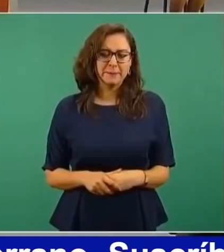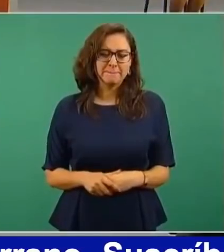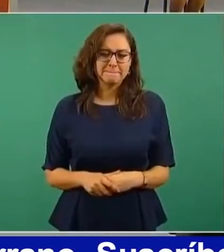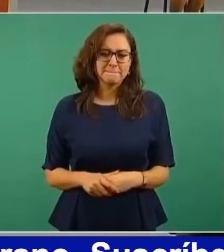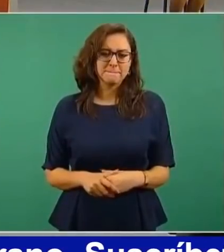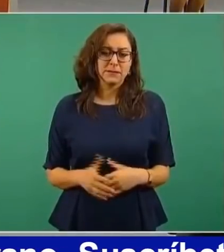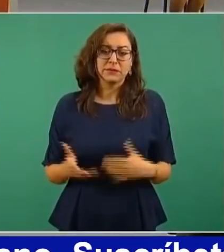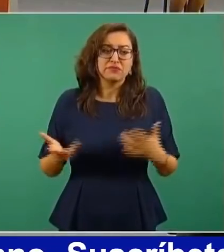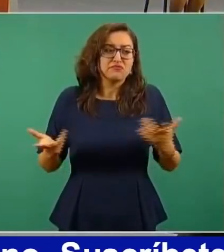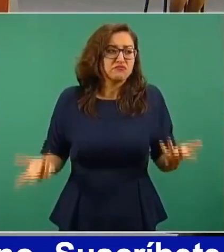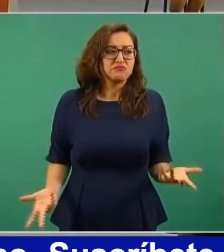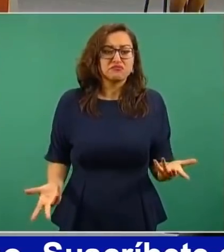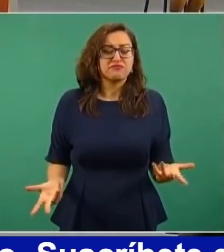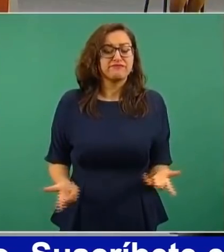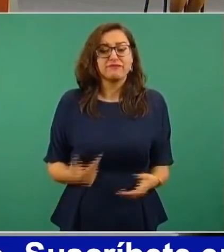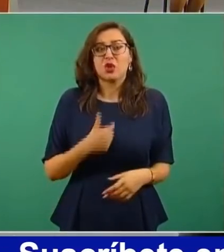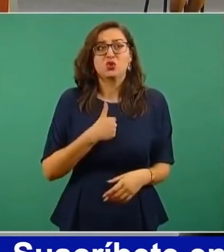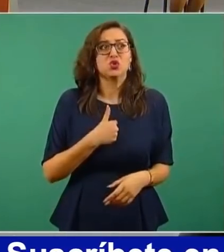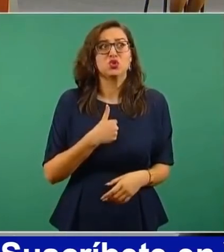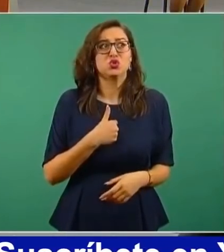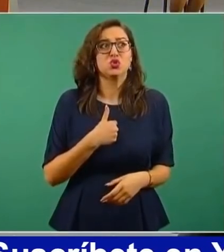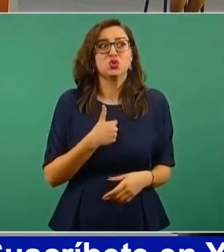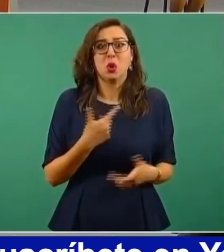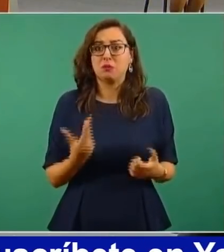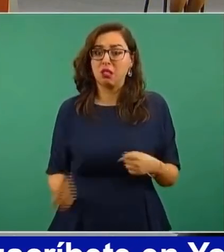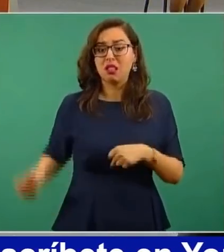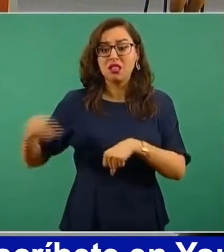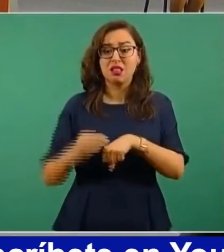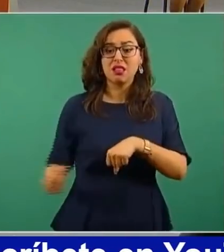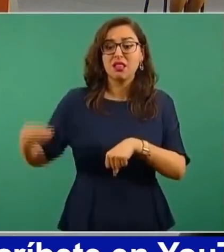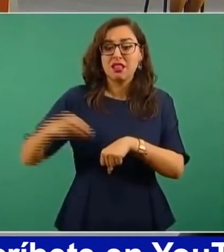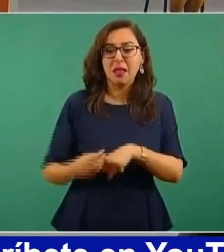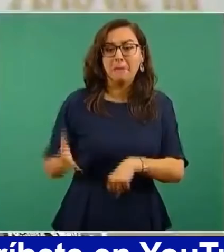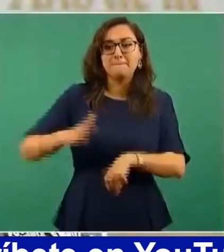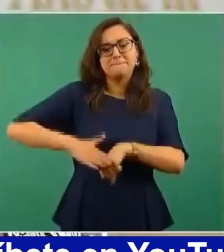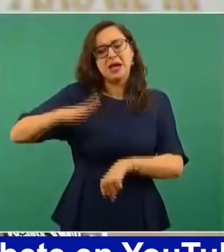No quiero decir más cosas, pero